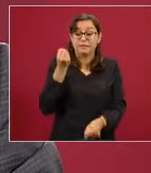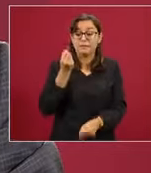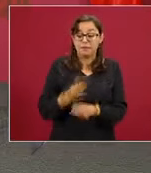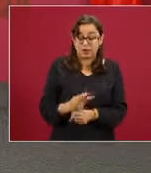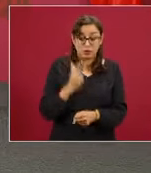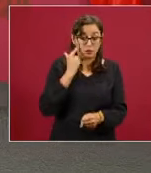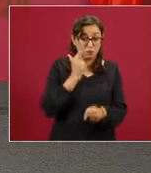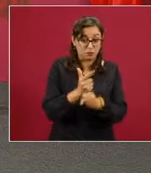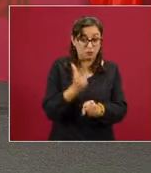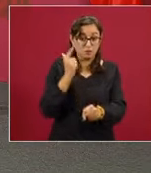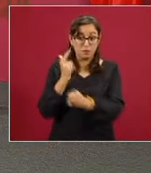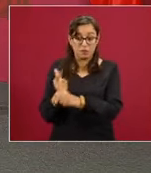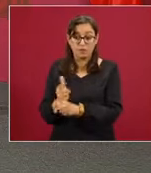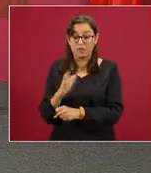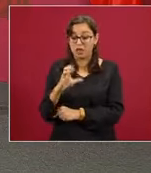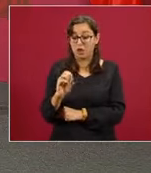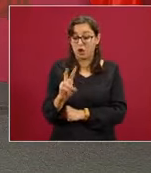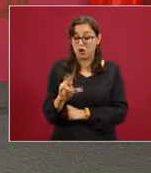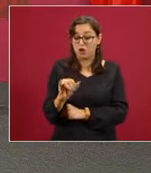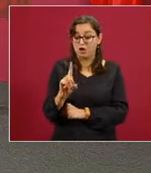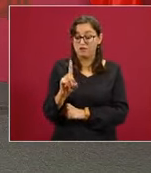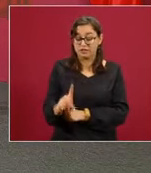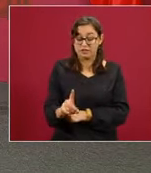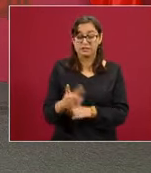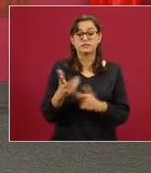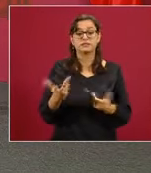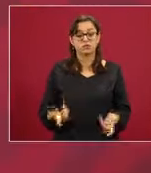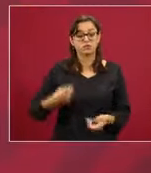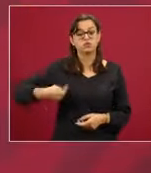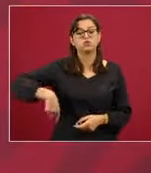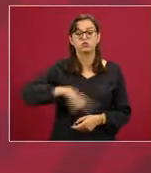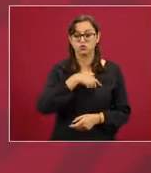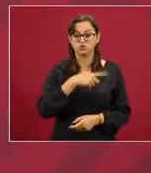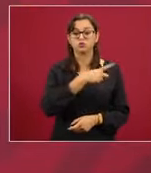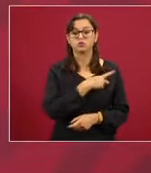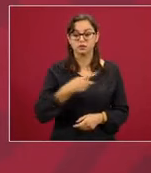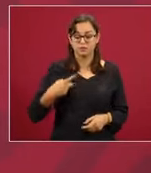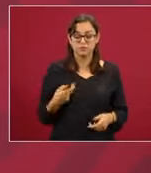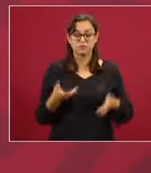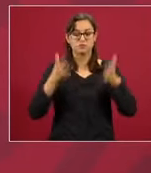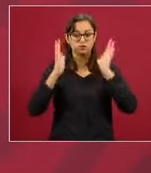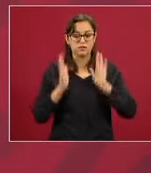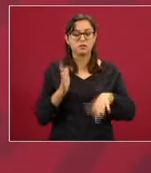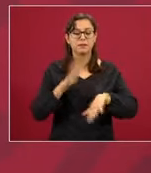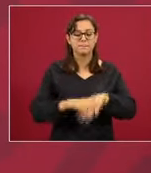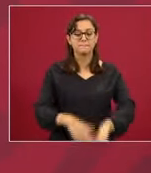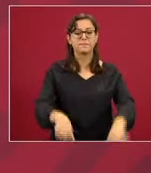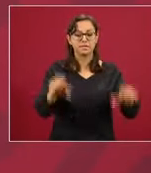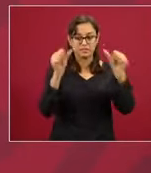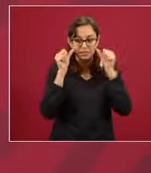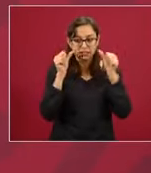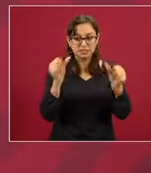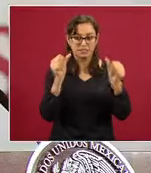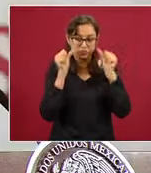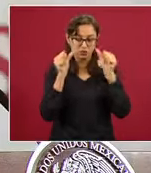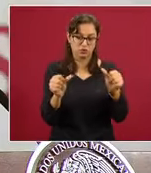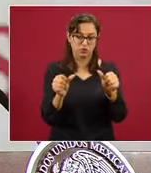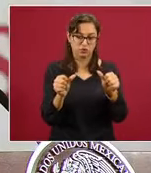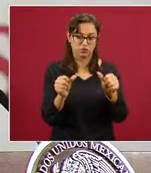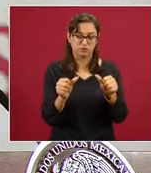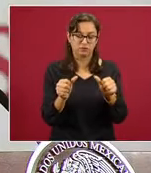y del COVID. En el COVID tenemos que entrar, y ya se está haciendo, antes de que se